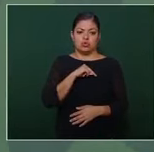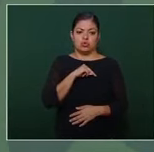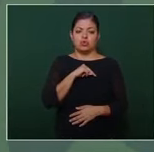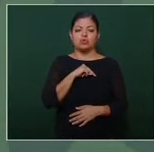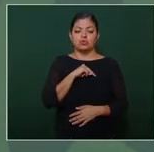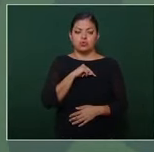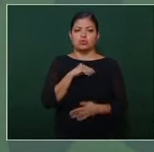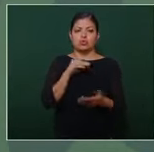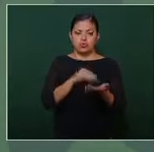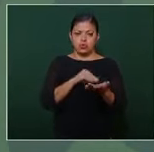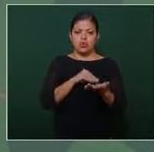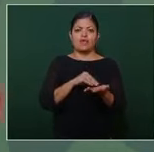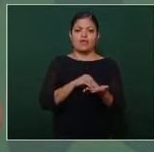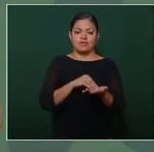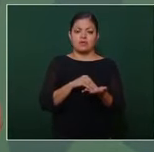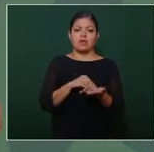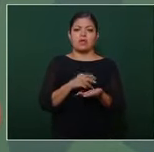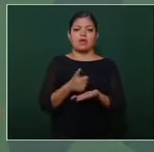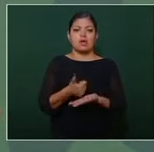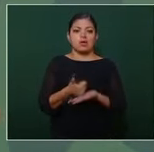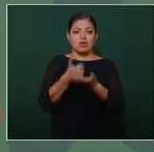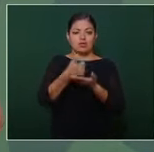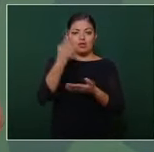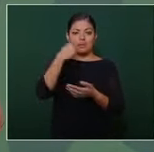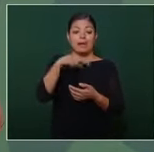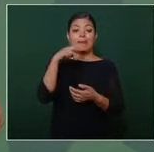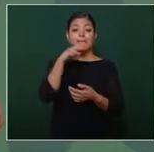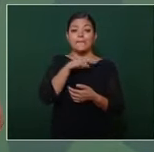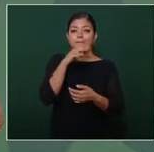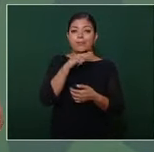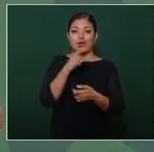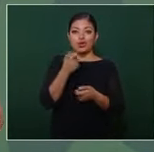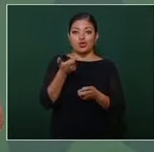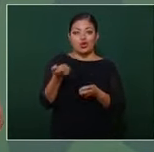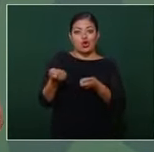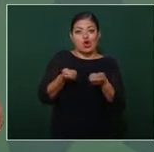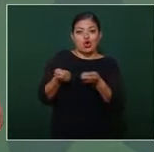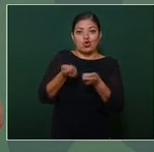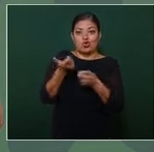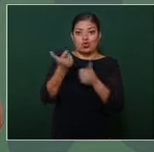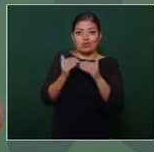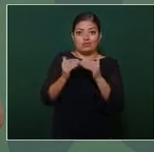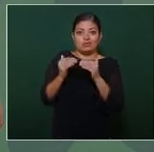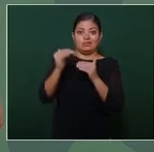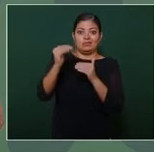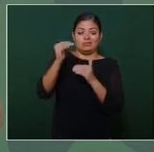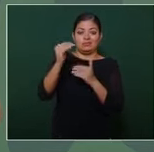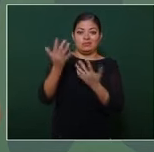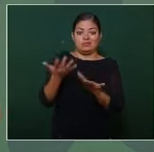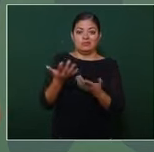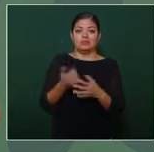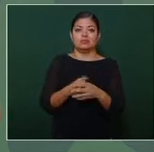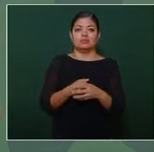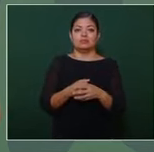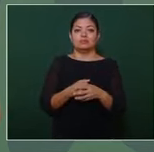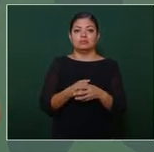ayudando para que controlemos pronto la inflación y que